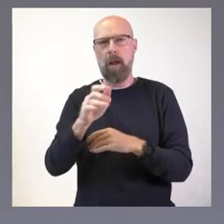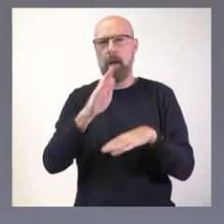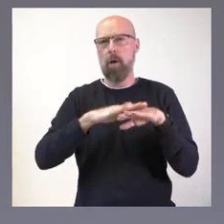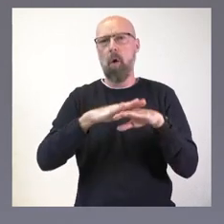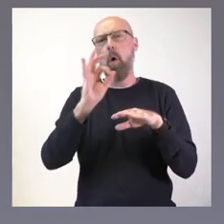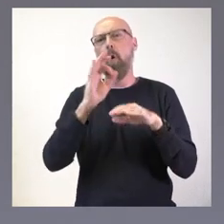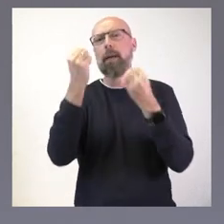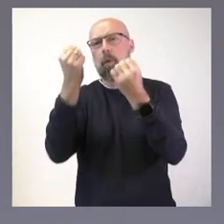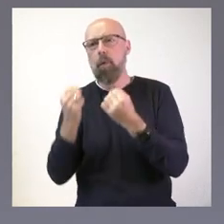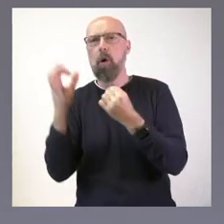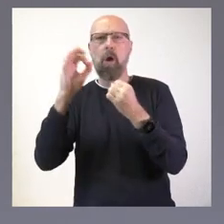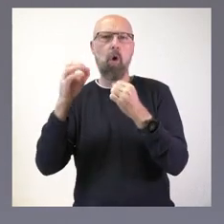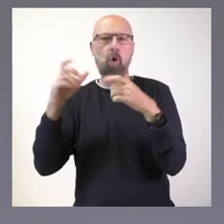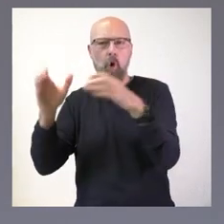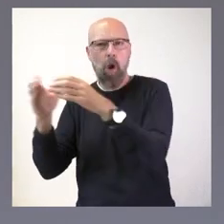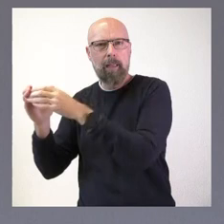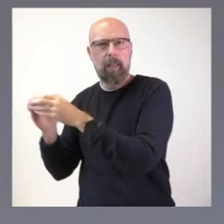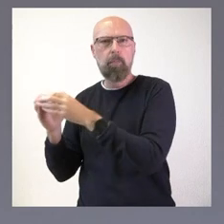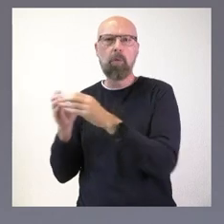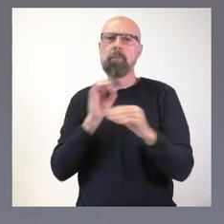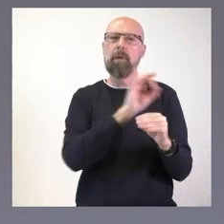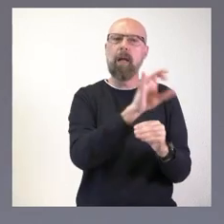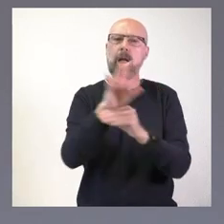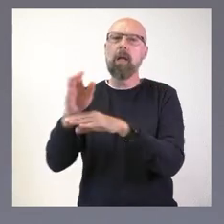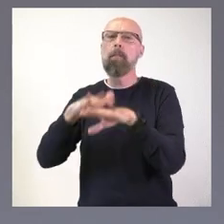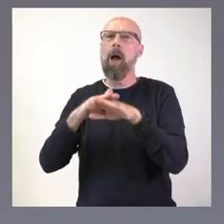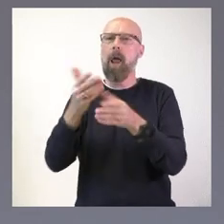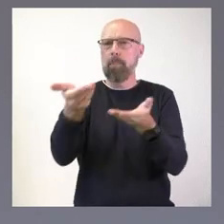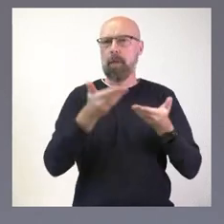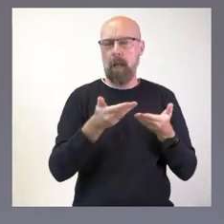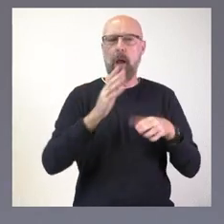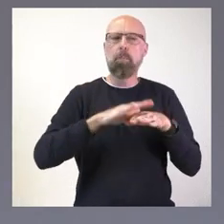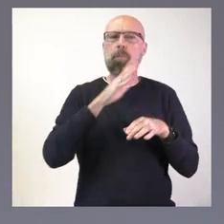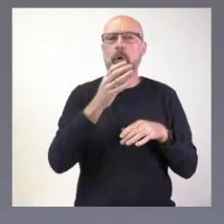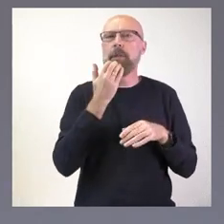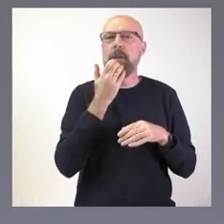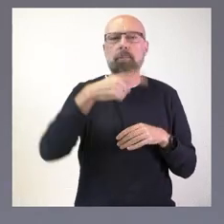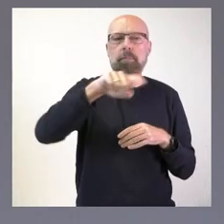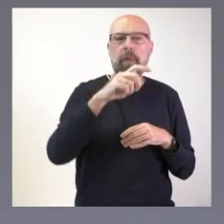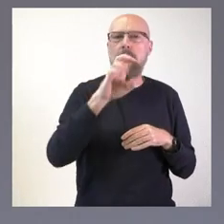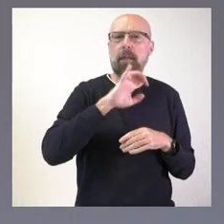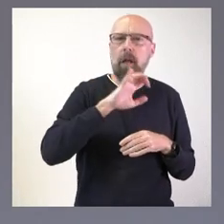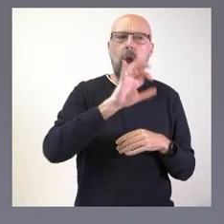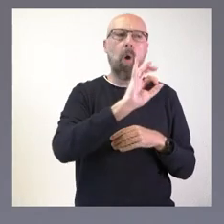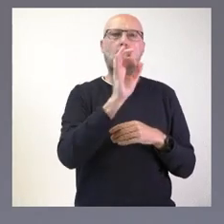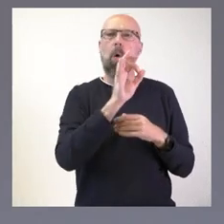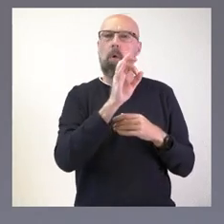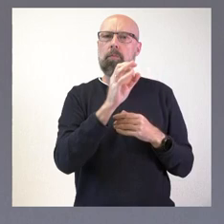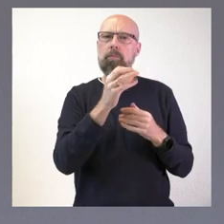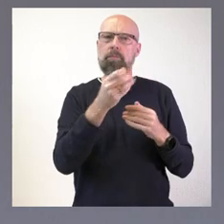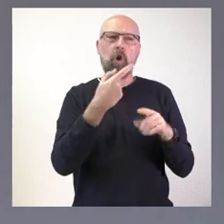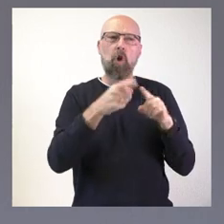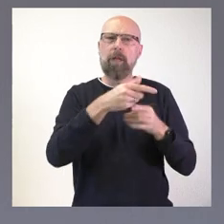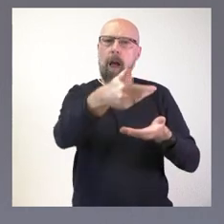instituciones y colectivos que puedan tener un especial interés y que puedan darnos una mejor aportación para avanzar en esta cuestión